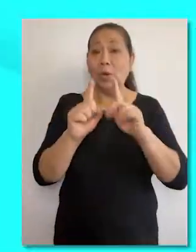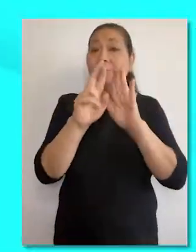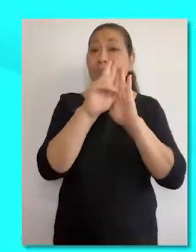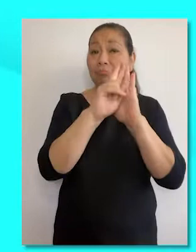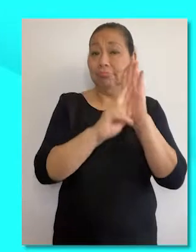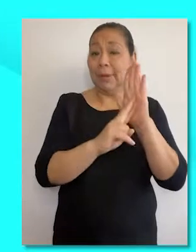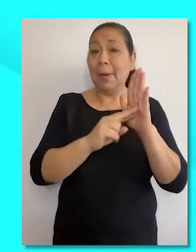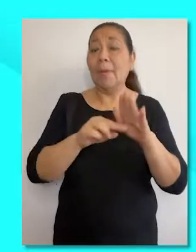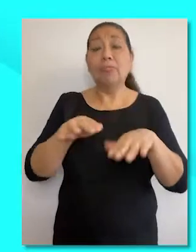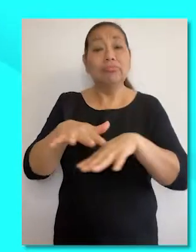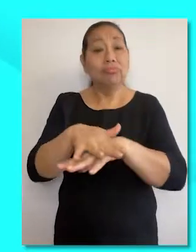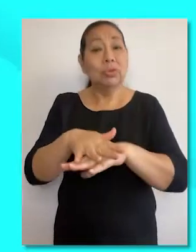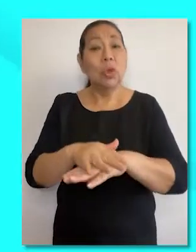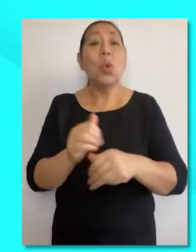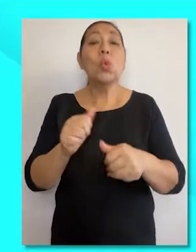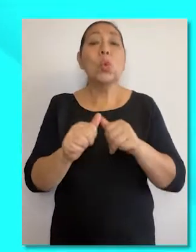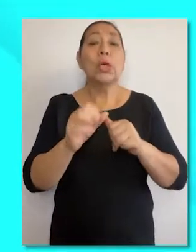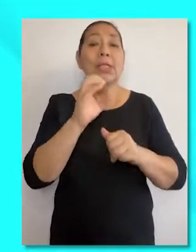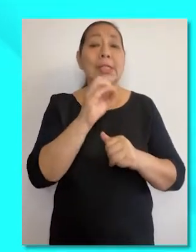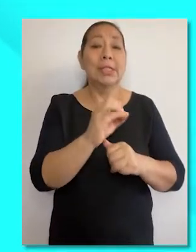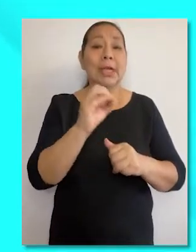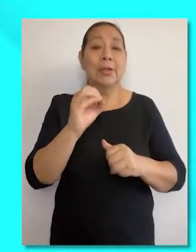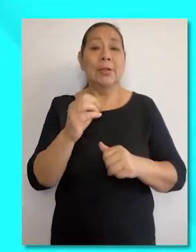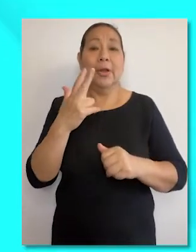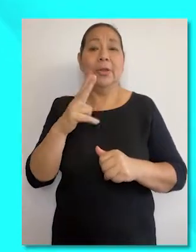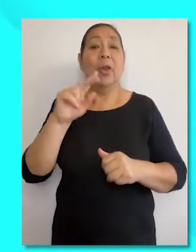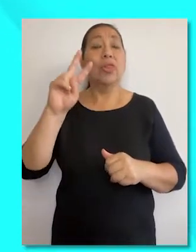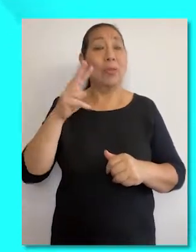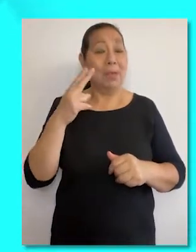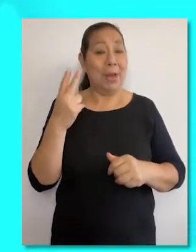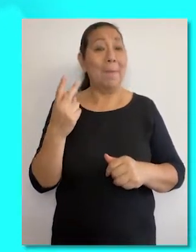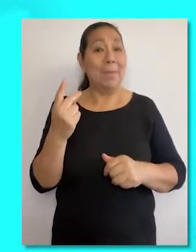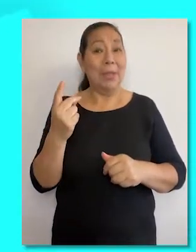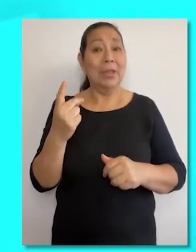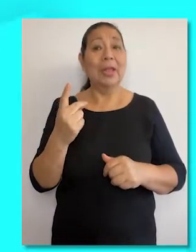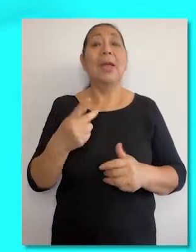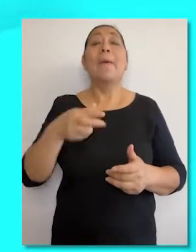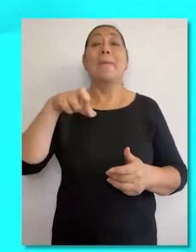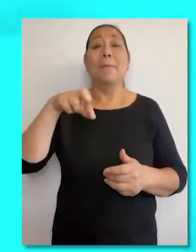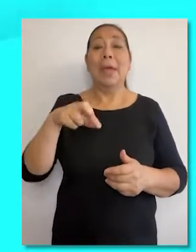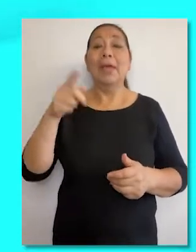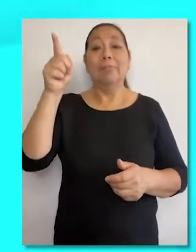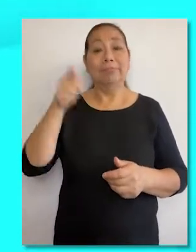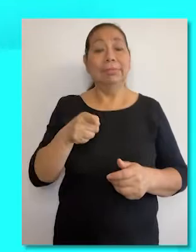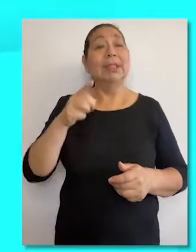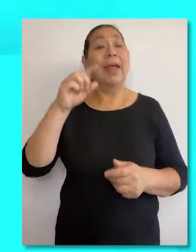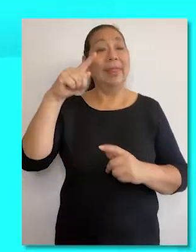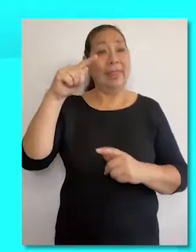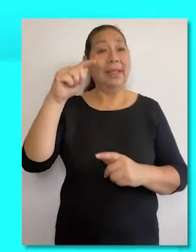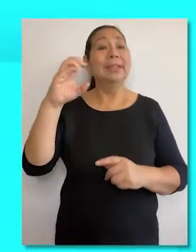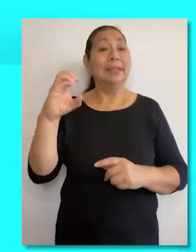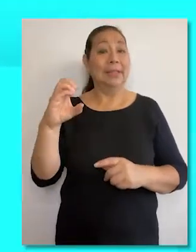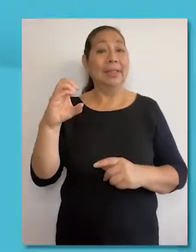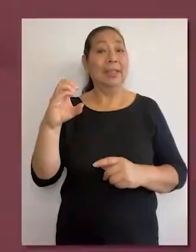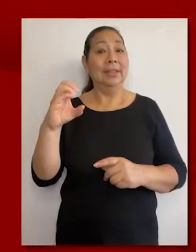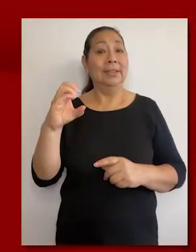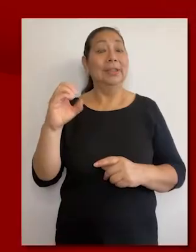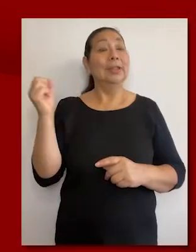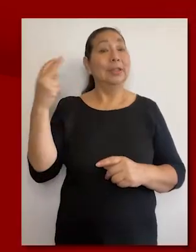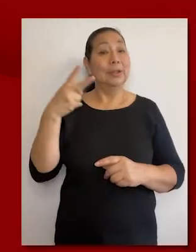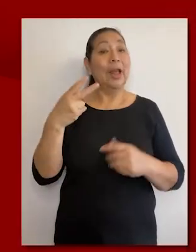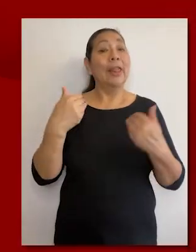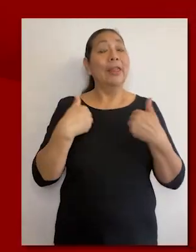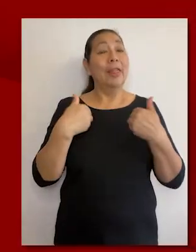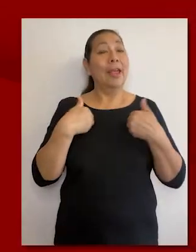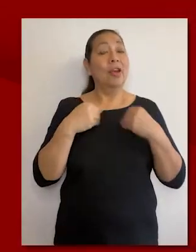con la Resolución Administrativa número 003-2021-P-TC, la